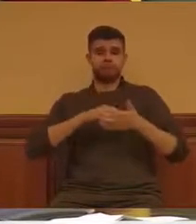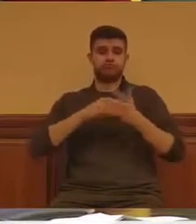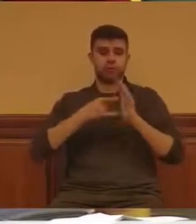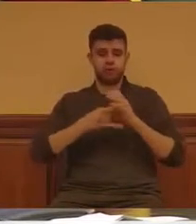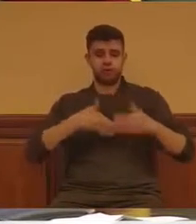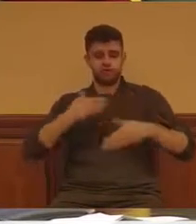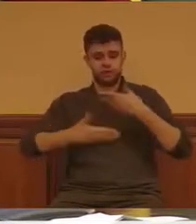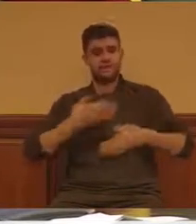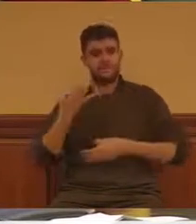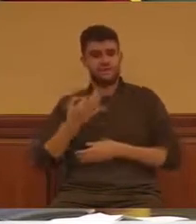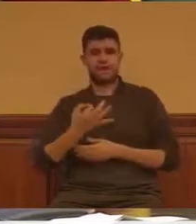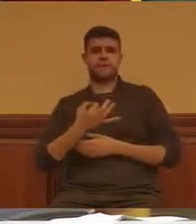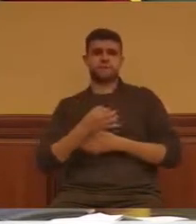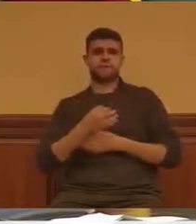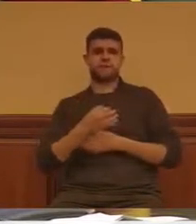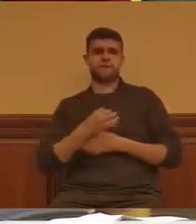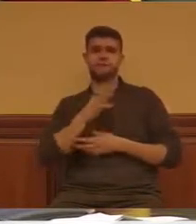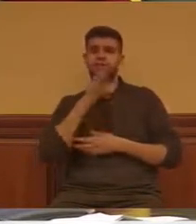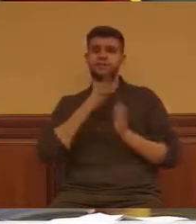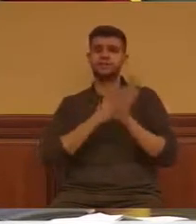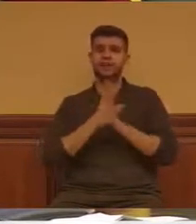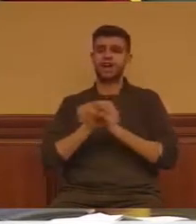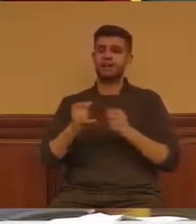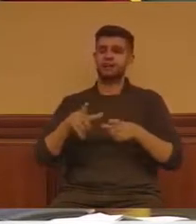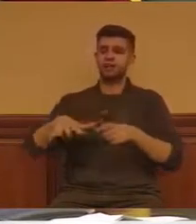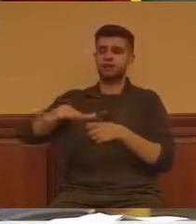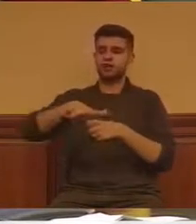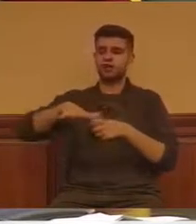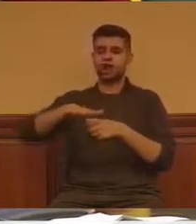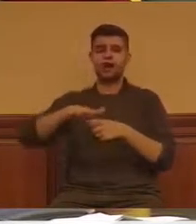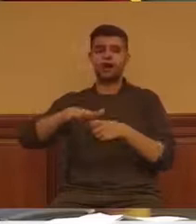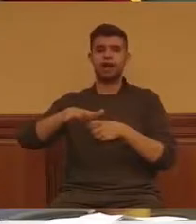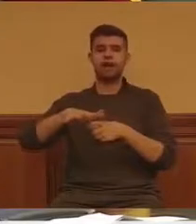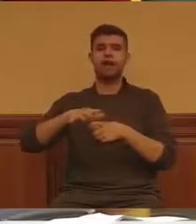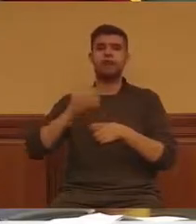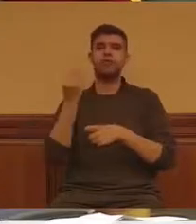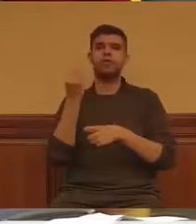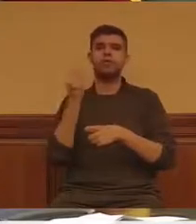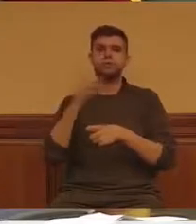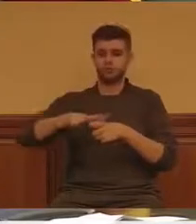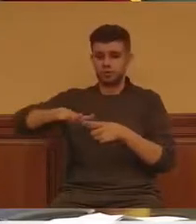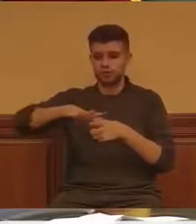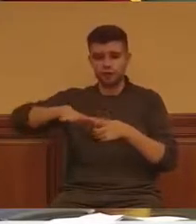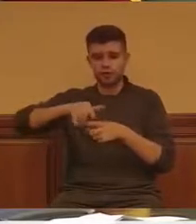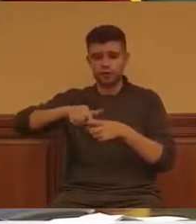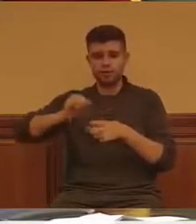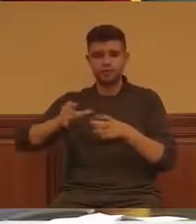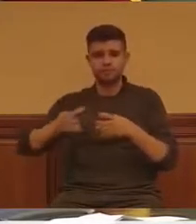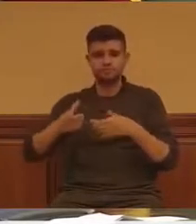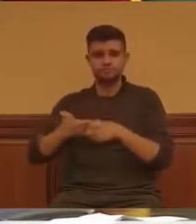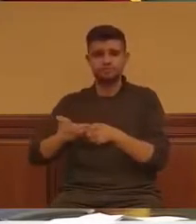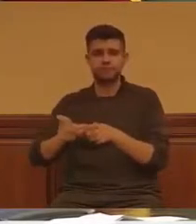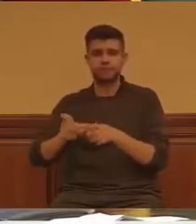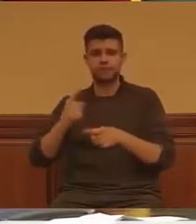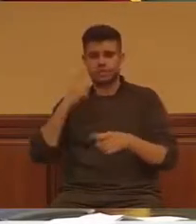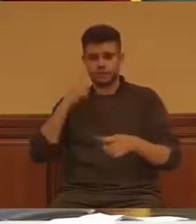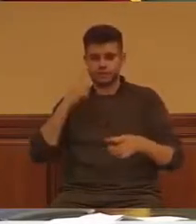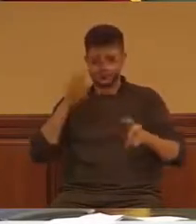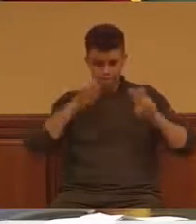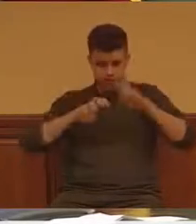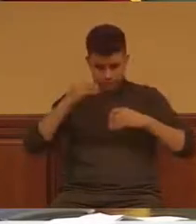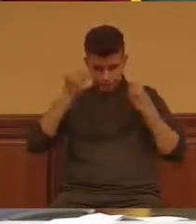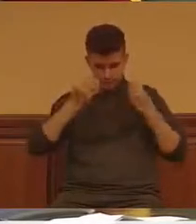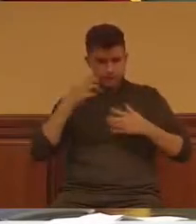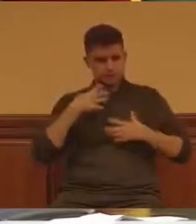significativo de la juventud considere que ya no tiene nada que perder y que no encuentra las soluciones que necesita en las